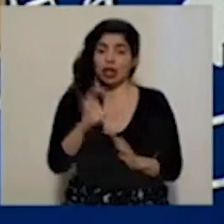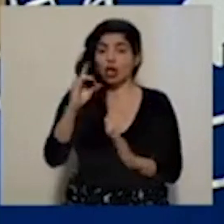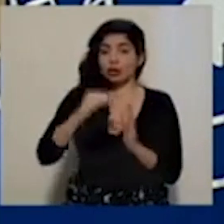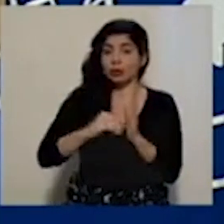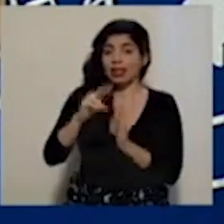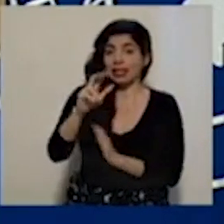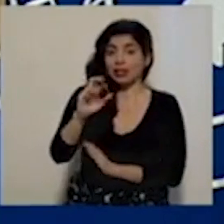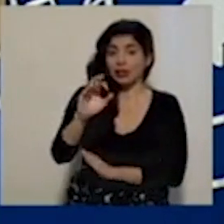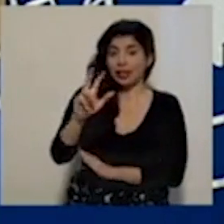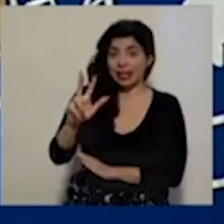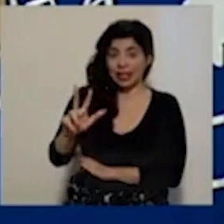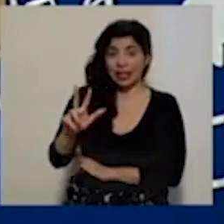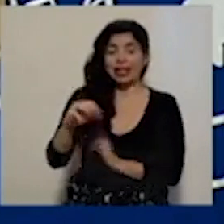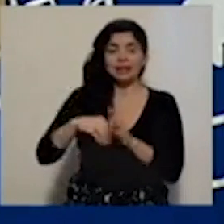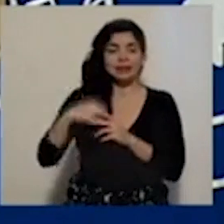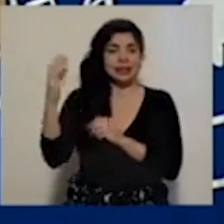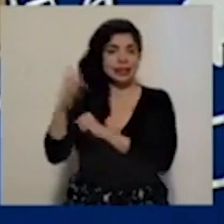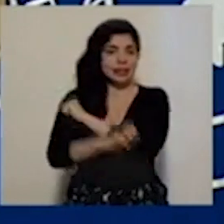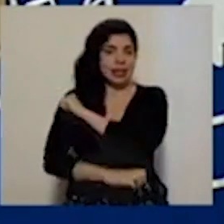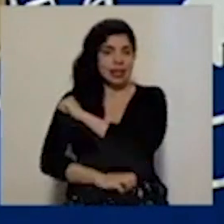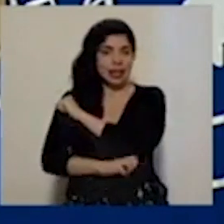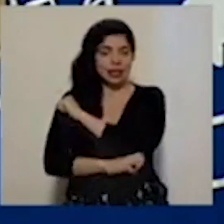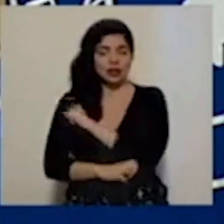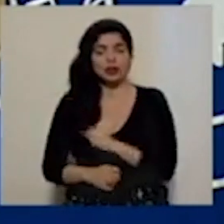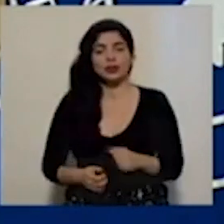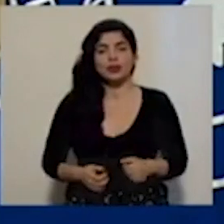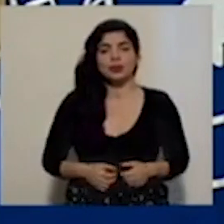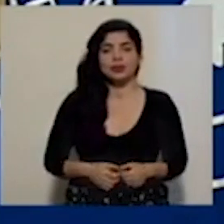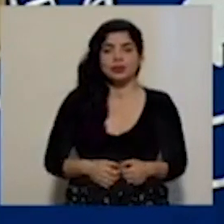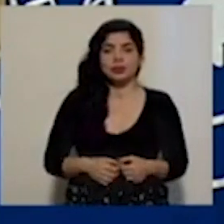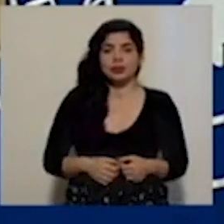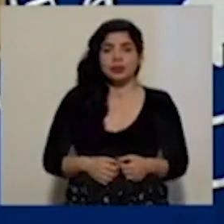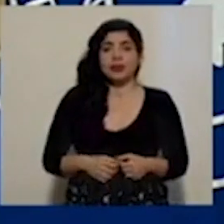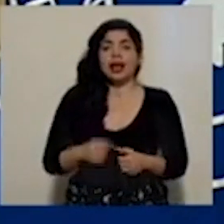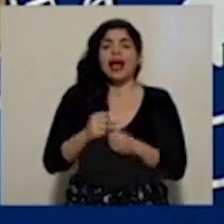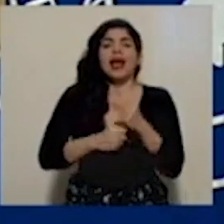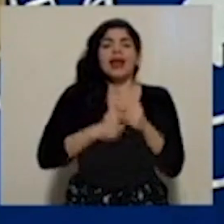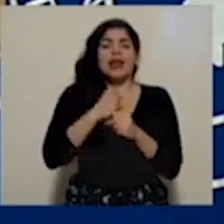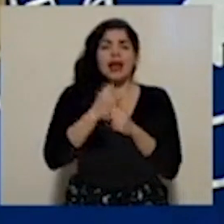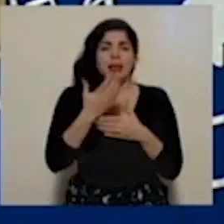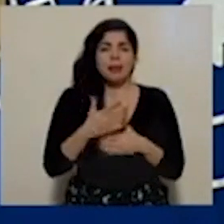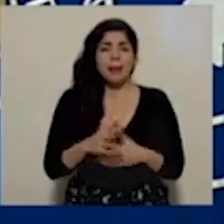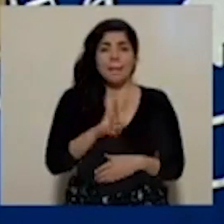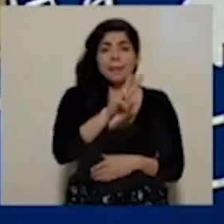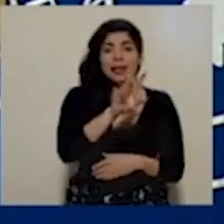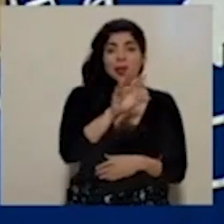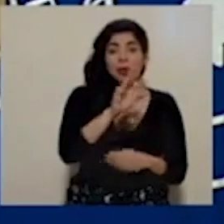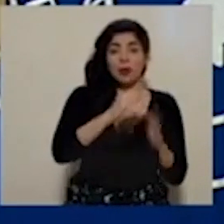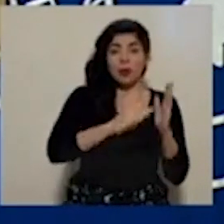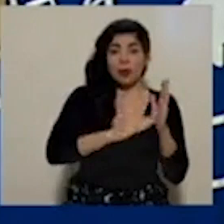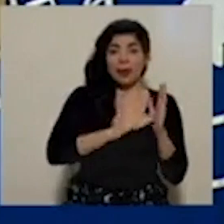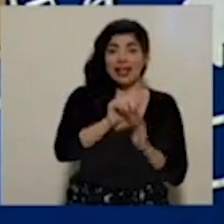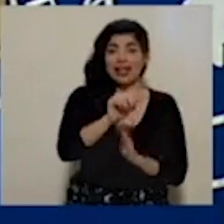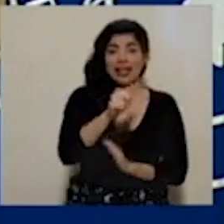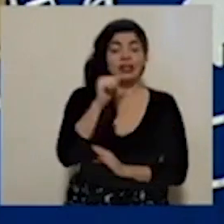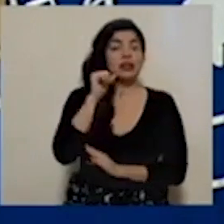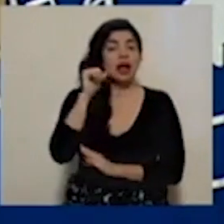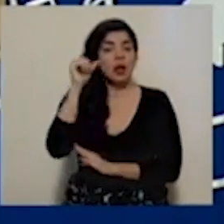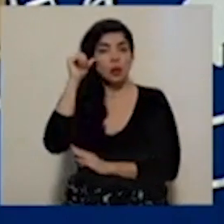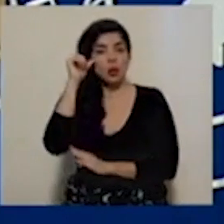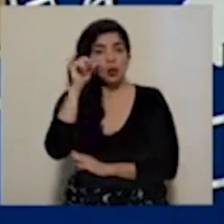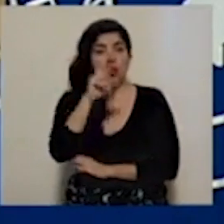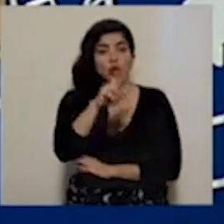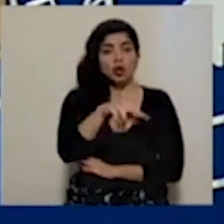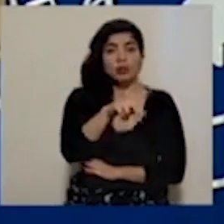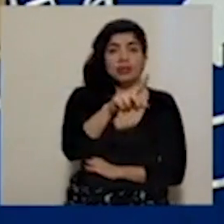.393 son extranjeros. Por edad tenemos 29.010 adultos,